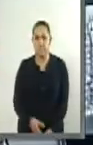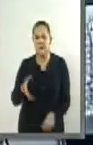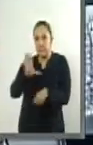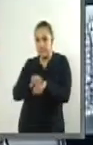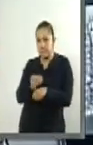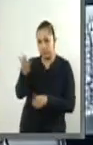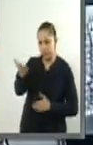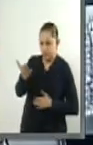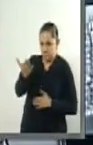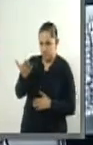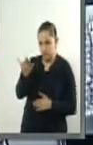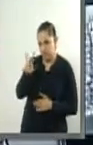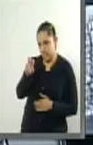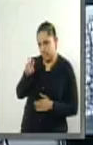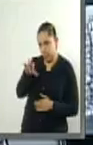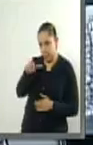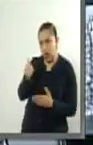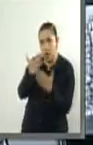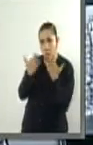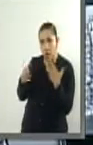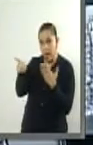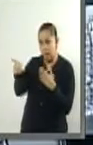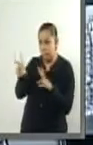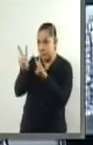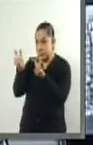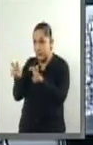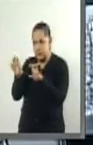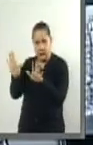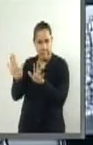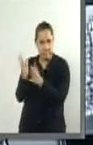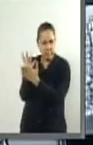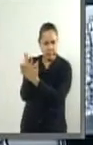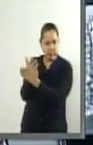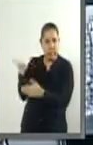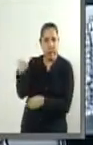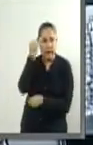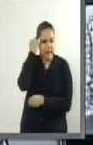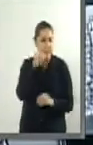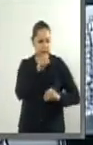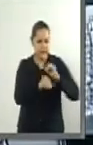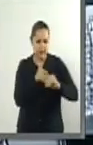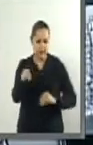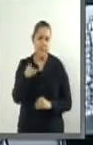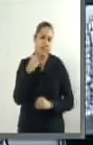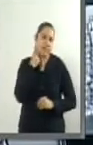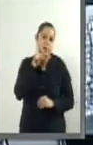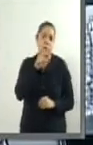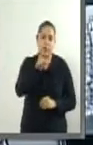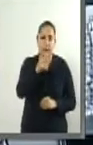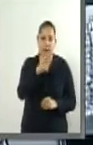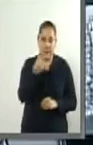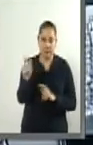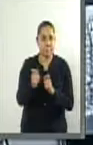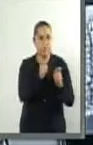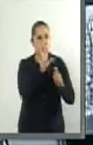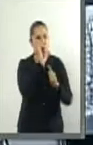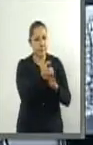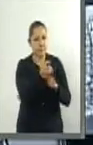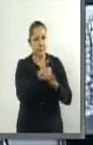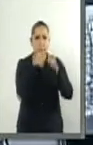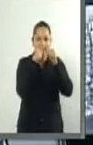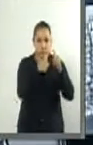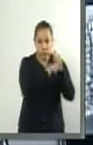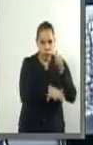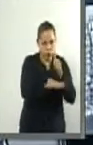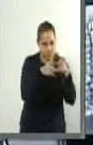vamos a hacer una reasignación de turno en cuanto a la iniciativa presentada por la diputada Nale se turna a la comisión de trabajo y previsión social de la cámara de los